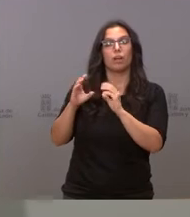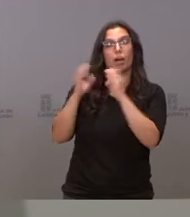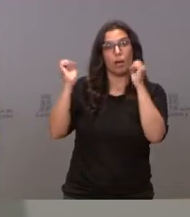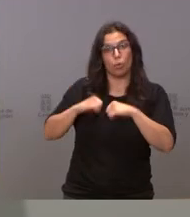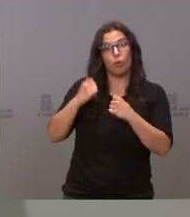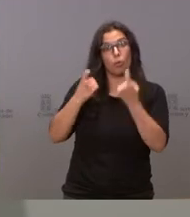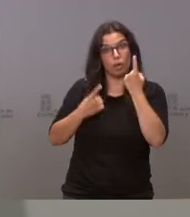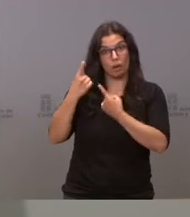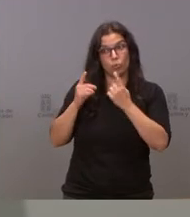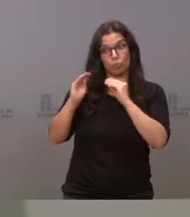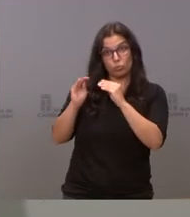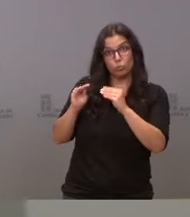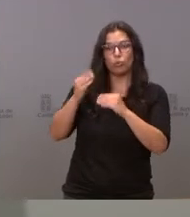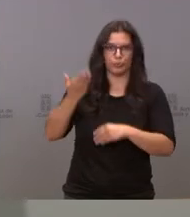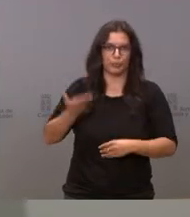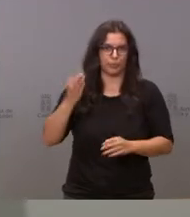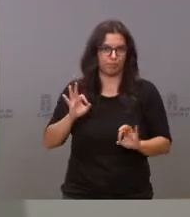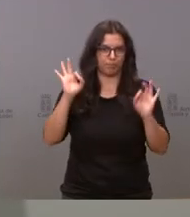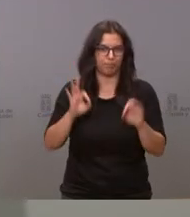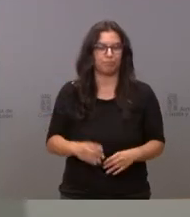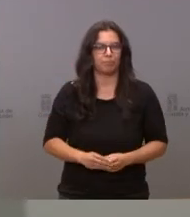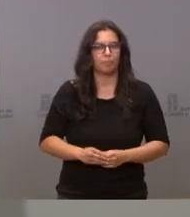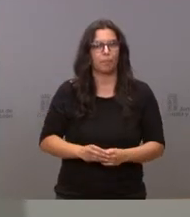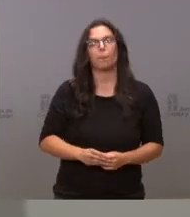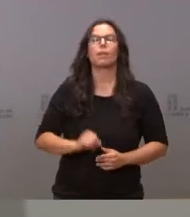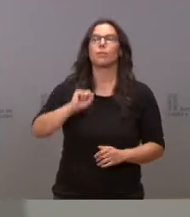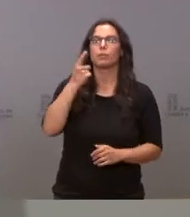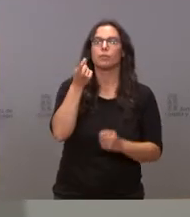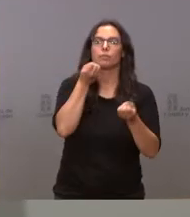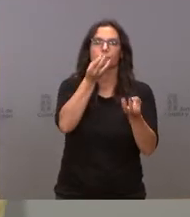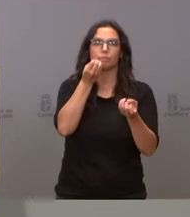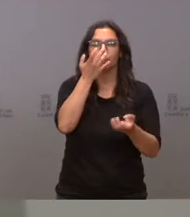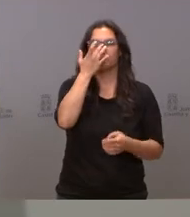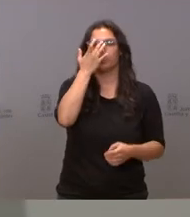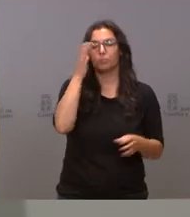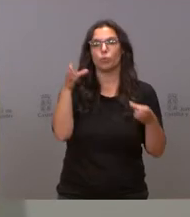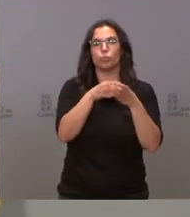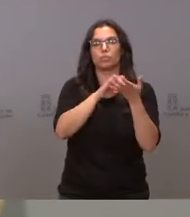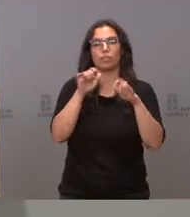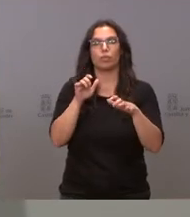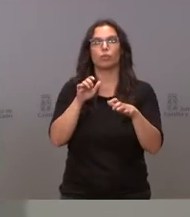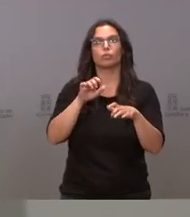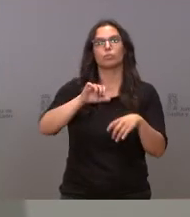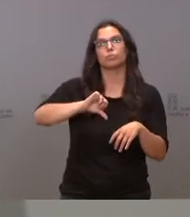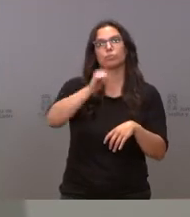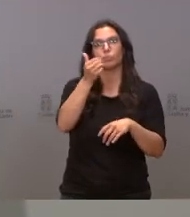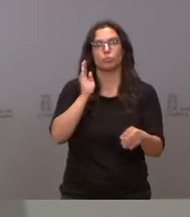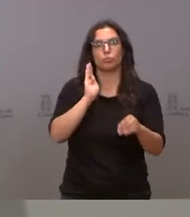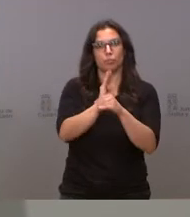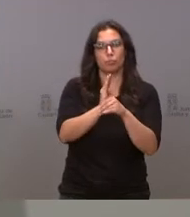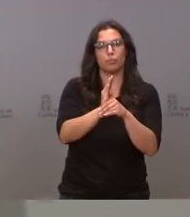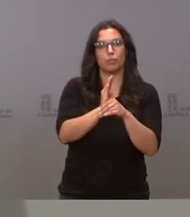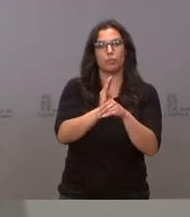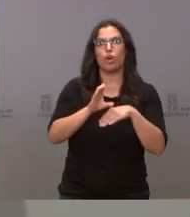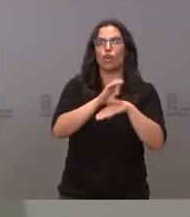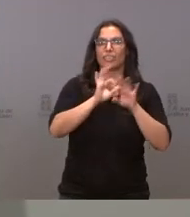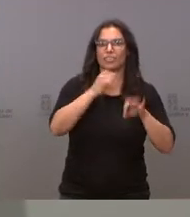especial relevancia. Empezamos informando de que la Junta concede una subvención desde la Consejería